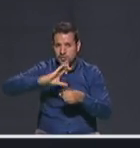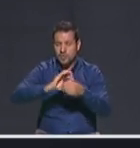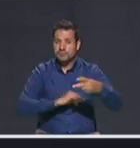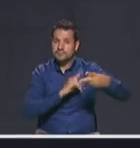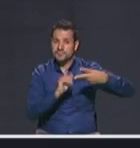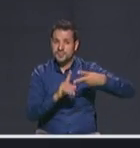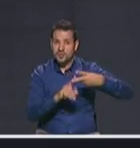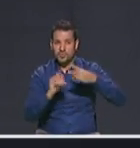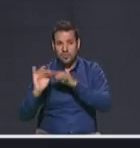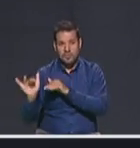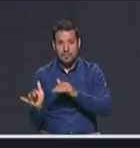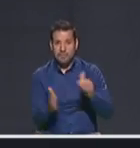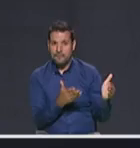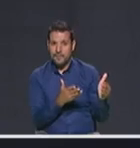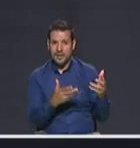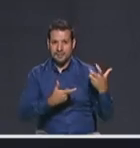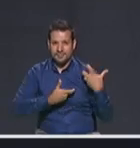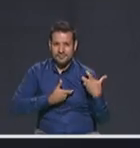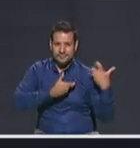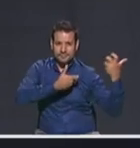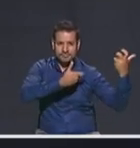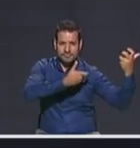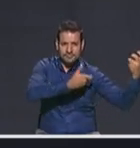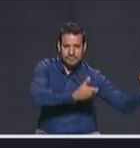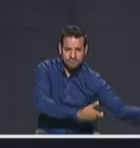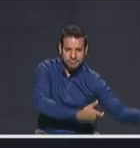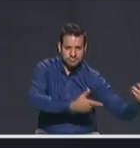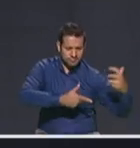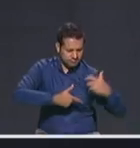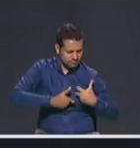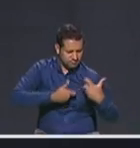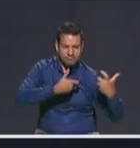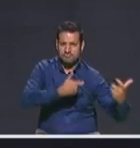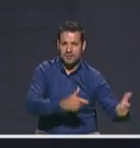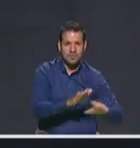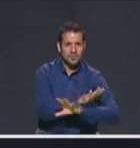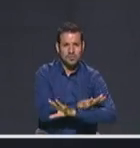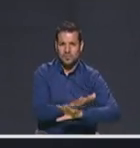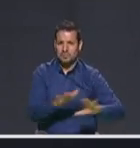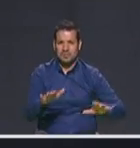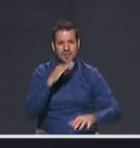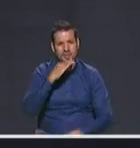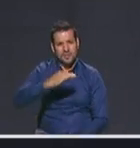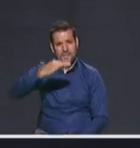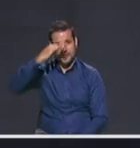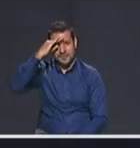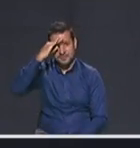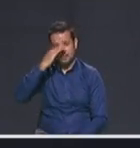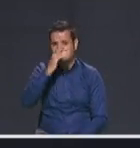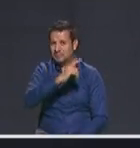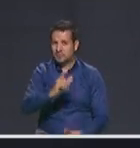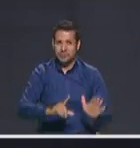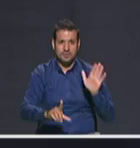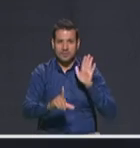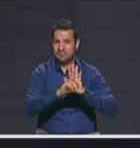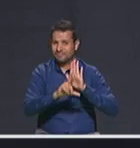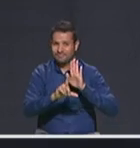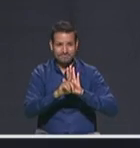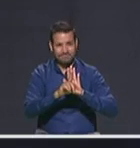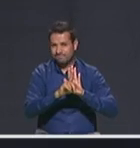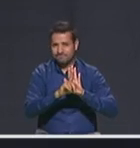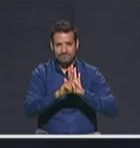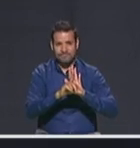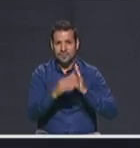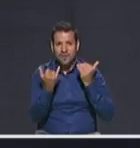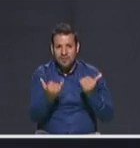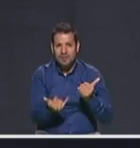vamos a iniciar un plan de desarme. No queremos que nadie ande armado en Medellín, sobre todo aquellos ilegales que hoy son los autores de los